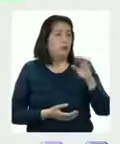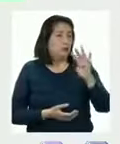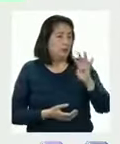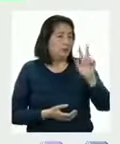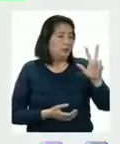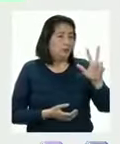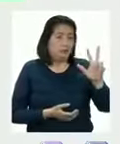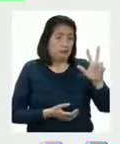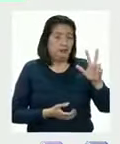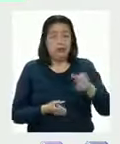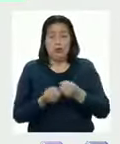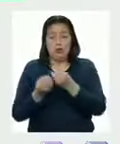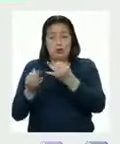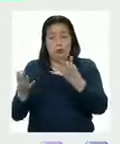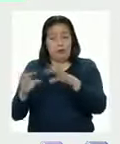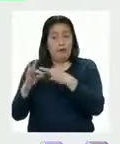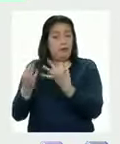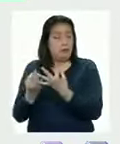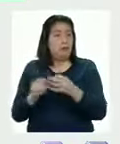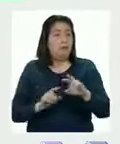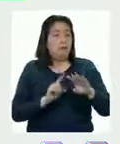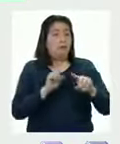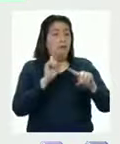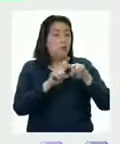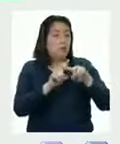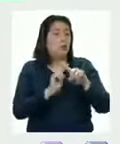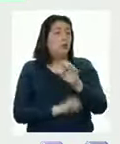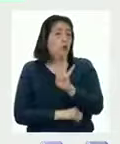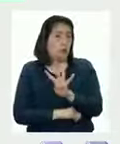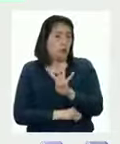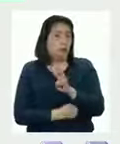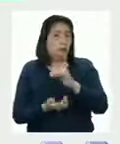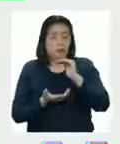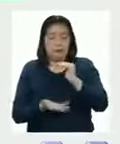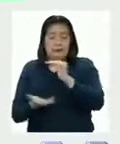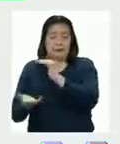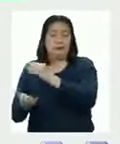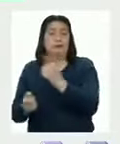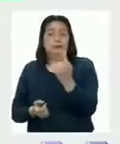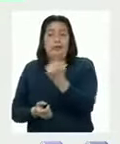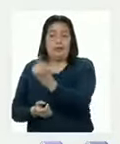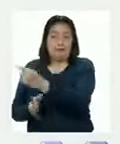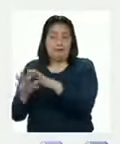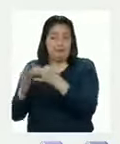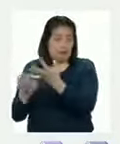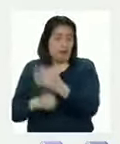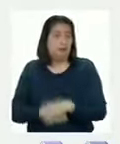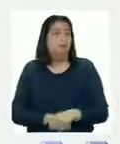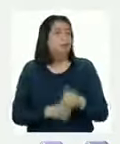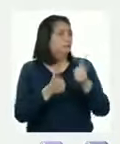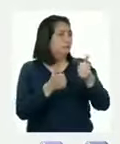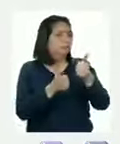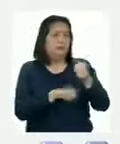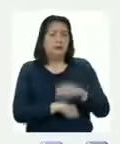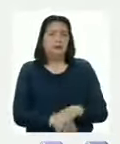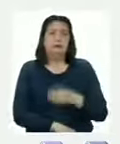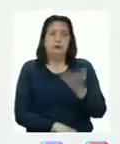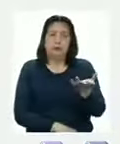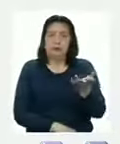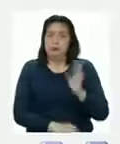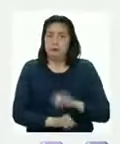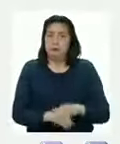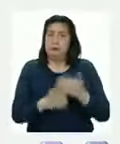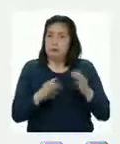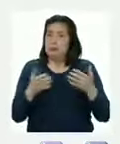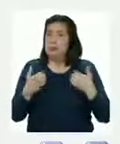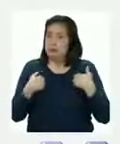43, que es el número de familias Por 4, que es el número de sacos por cada familia Muy bien Entonces con